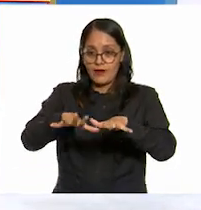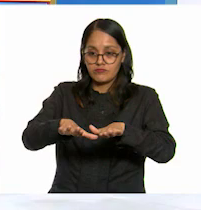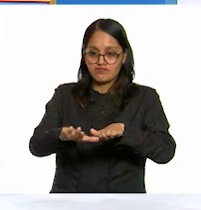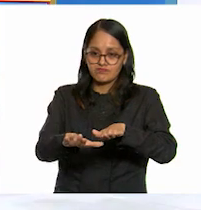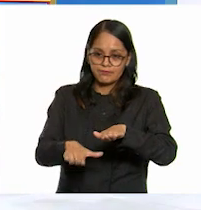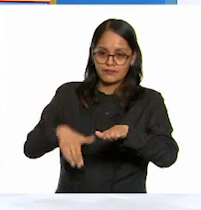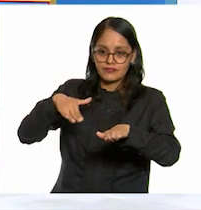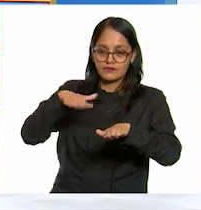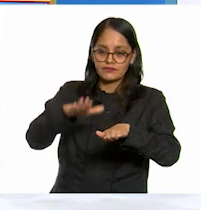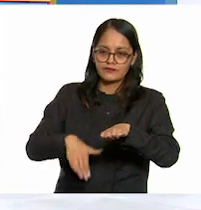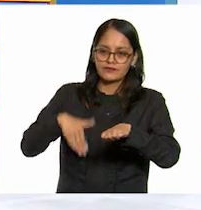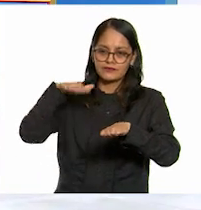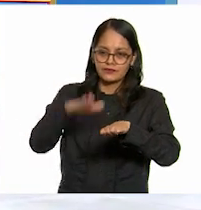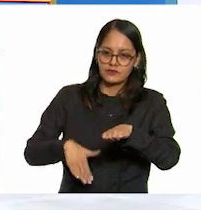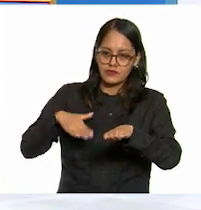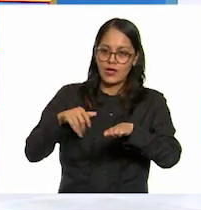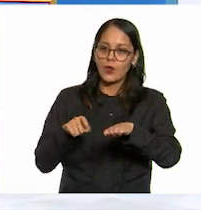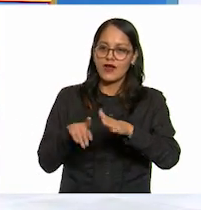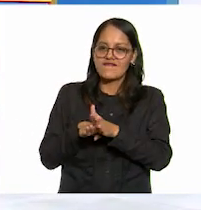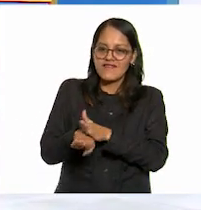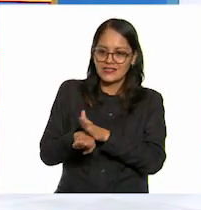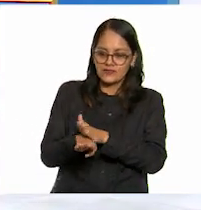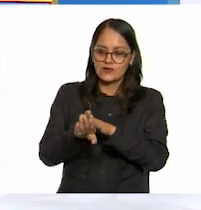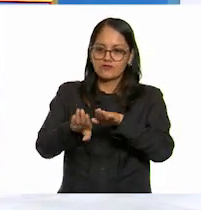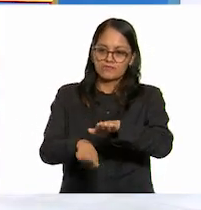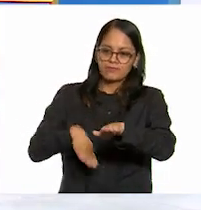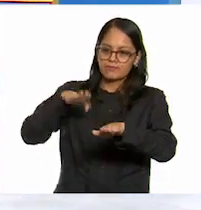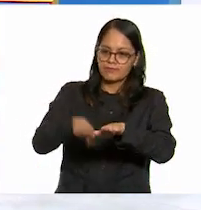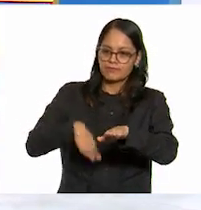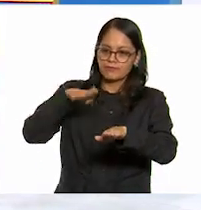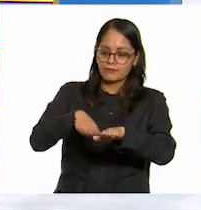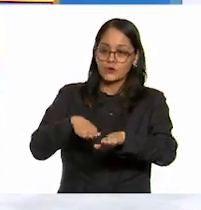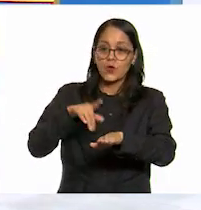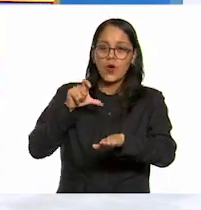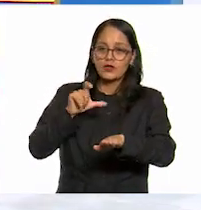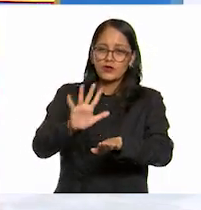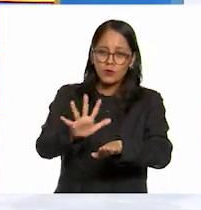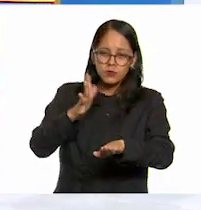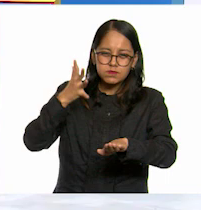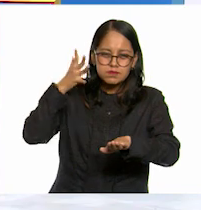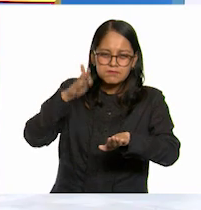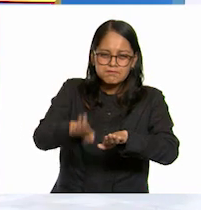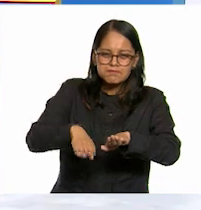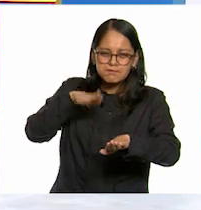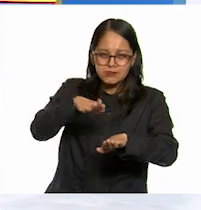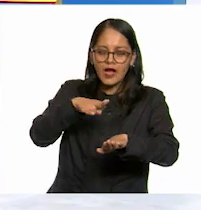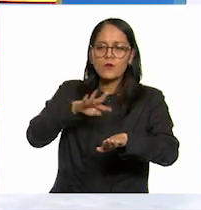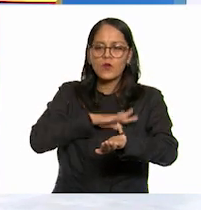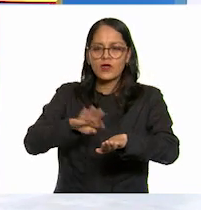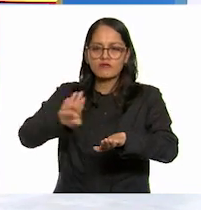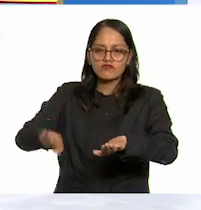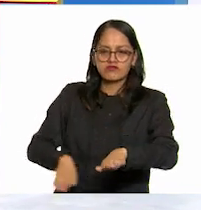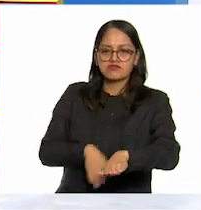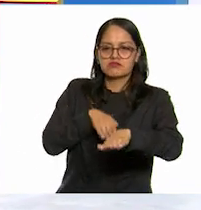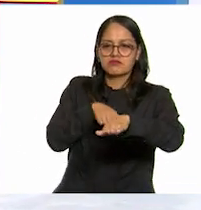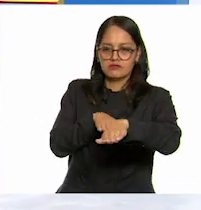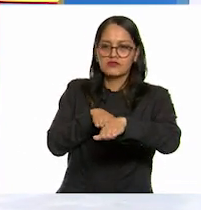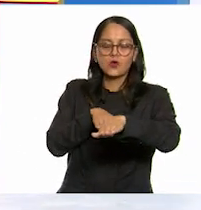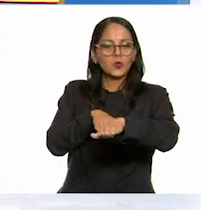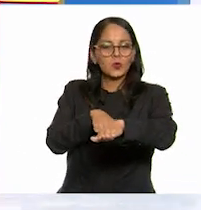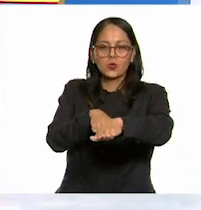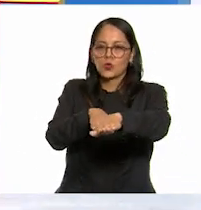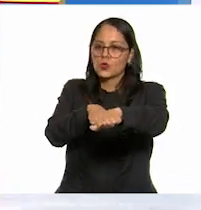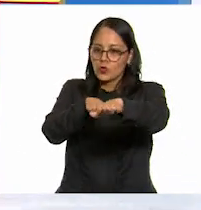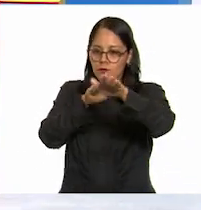la fricción entre el calzado con el piso y bueno ya alcanzando cierta velocidad podemos subir el pie con el que nos impulsamos